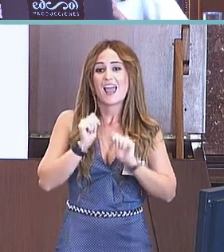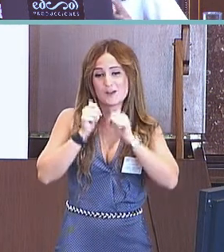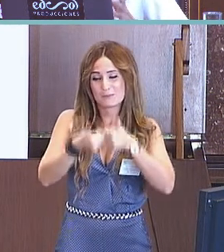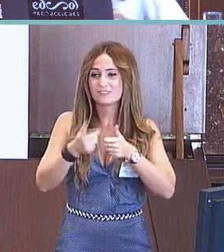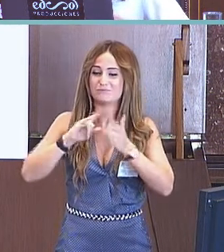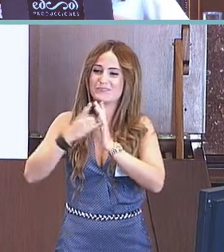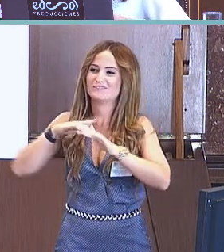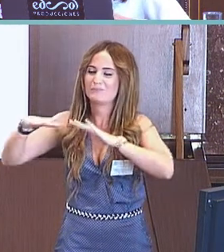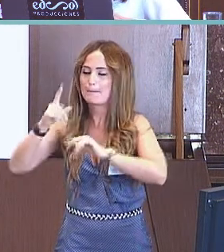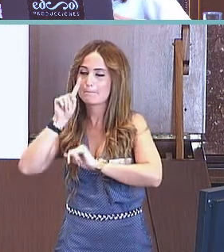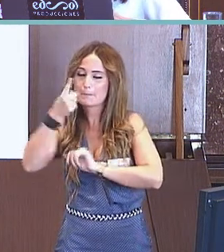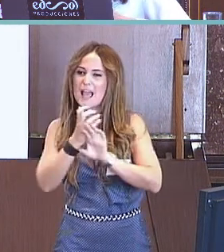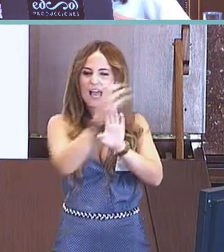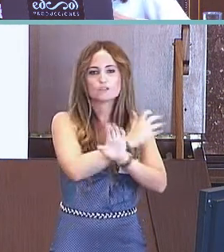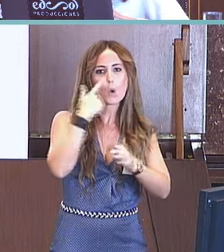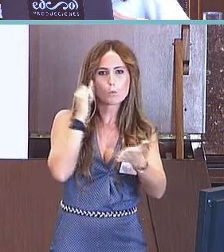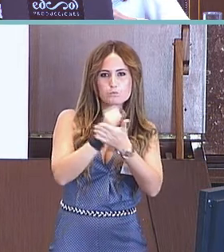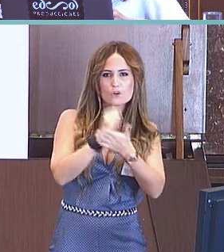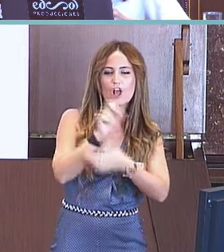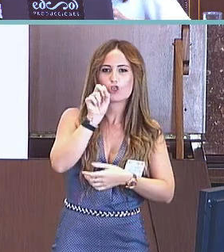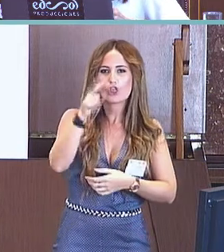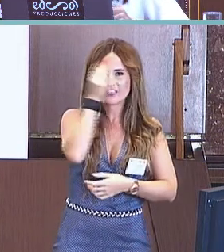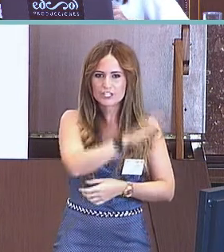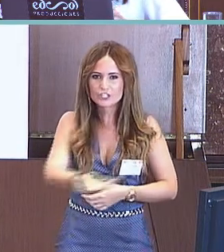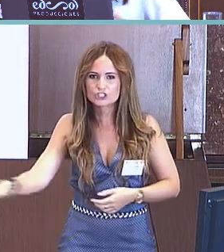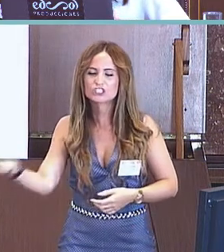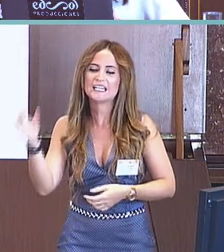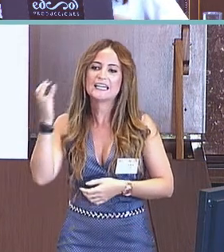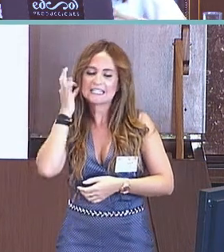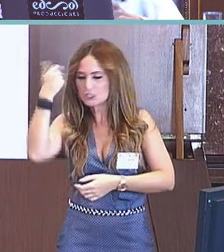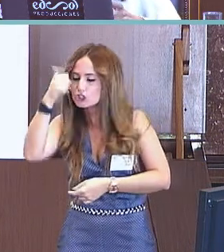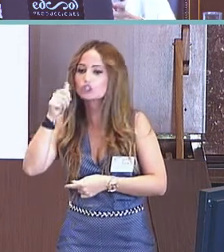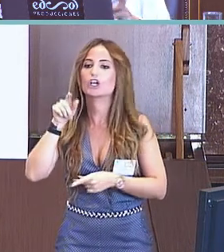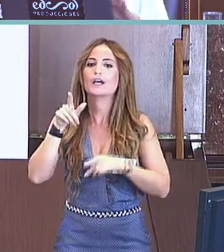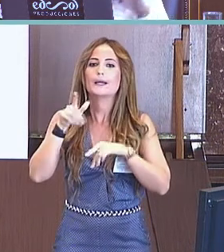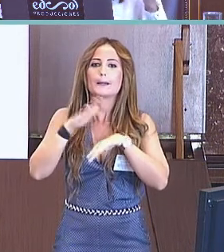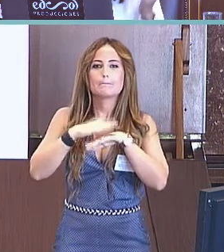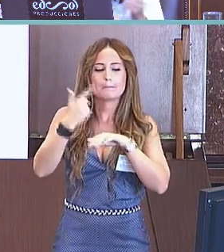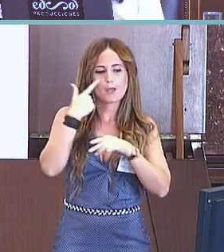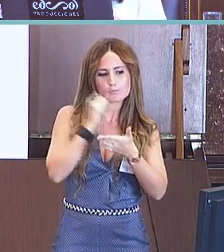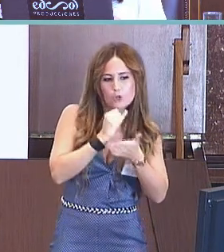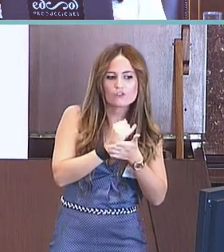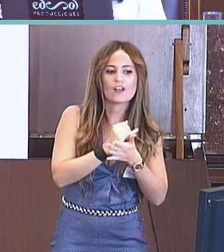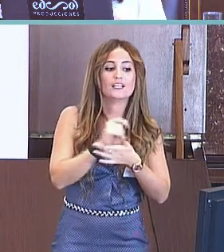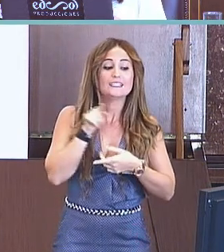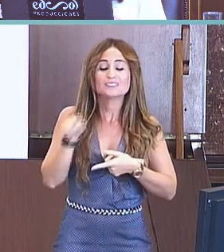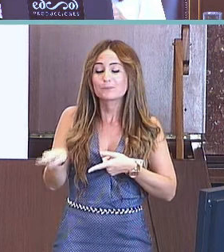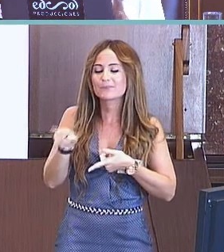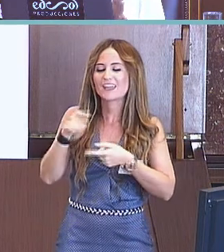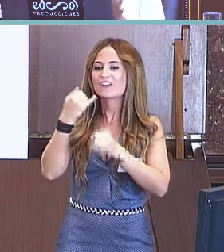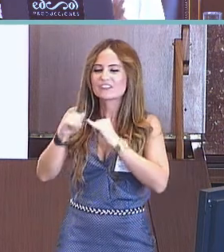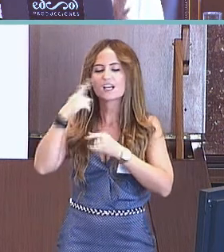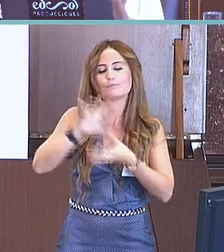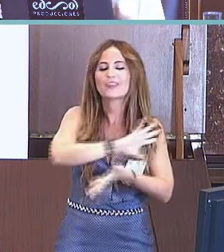piloto con doce niños y niñas. Y eso nos llevó a aumentar un poquito el cuestionario inicial,